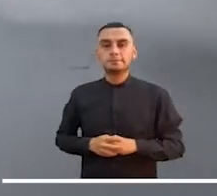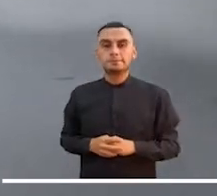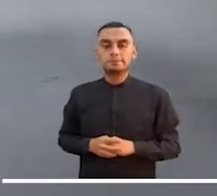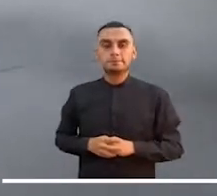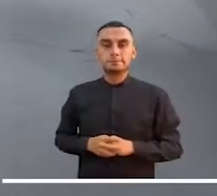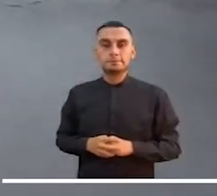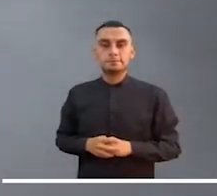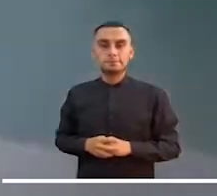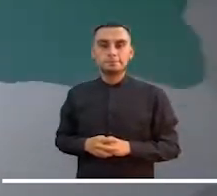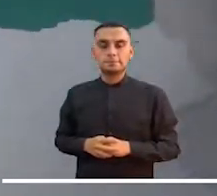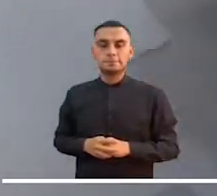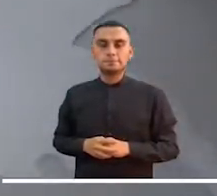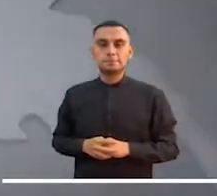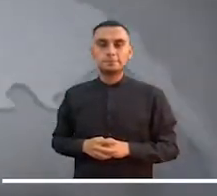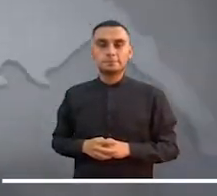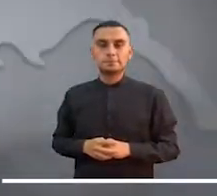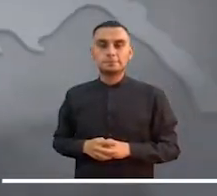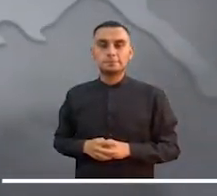Norte del Huila.